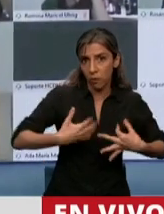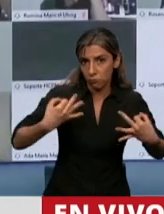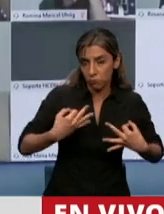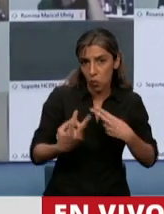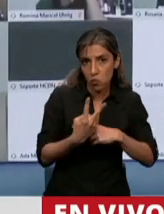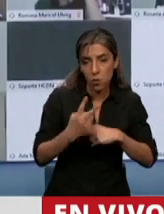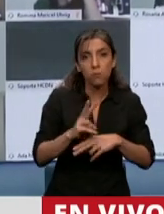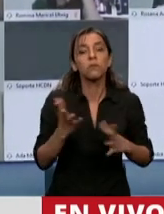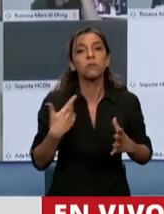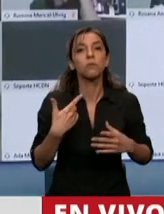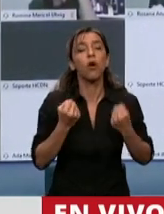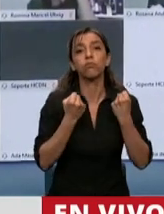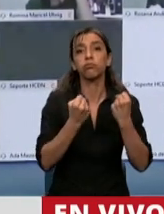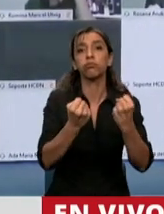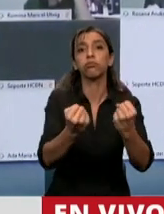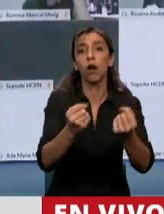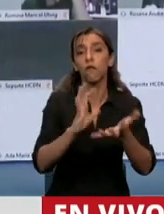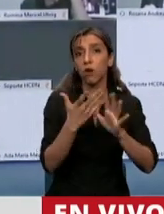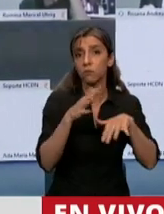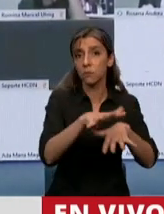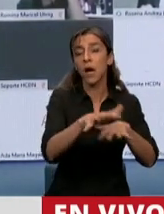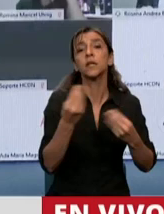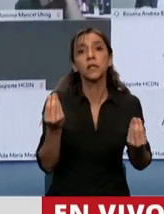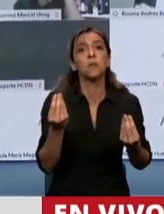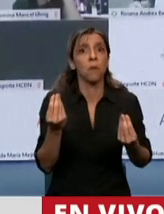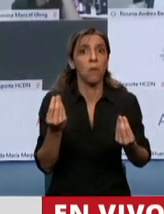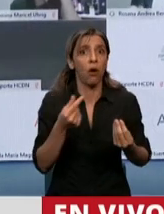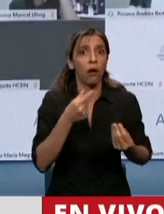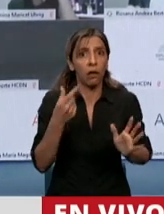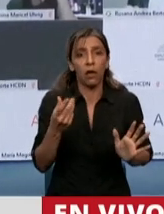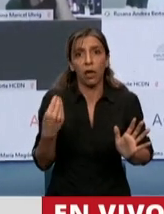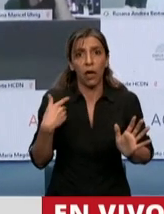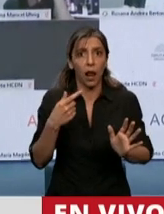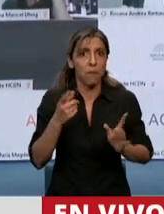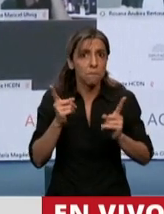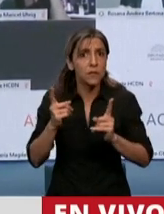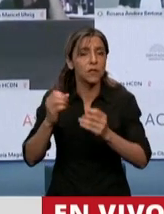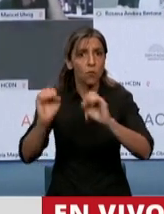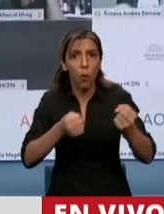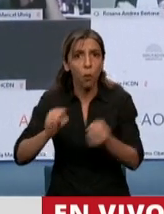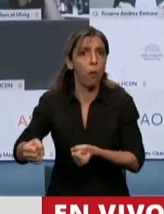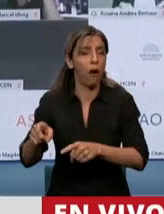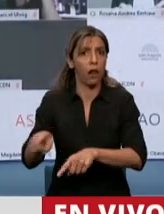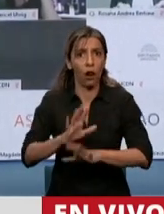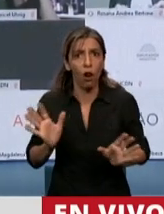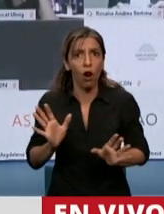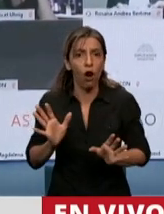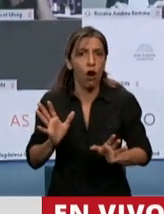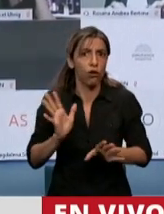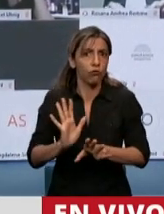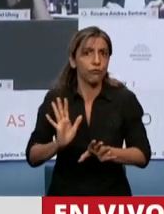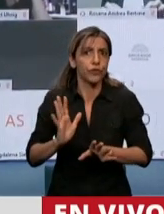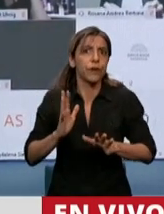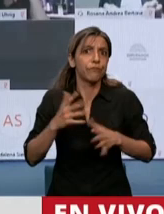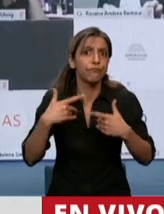pedir el cese de violencia que se está dando en San Carlos de Bariloche, la Ministra de Seguridad los denunció,